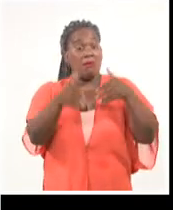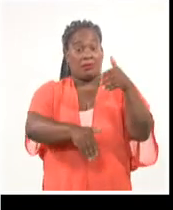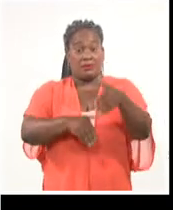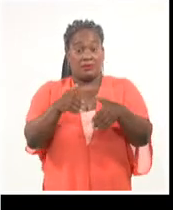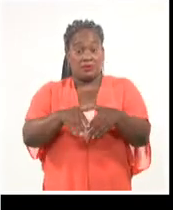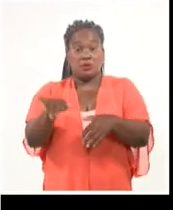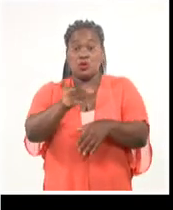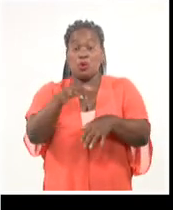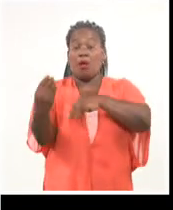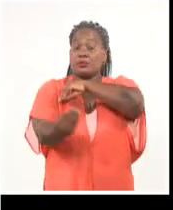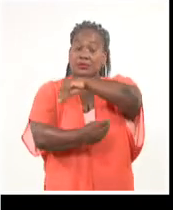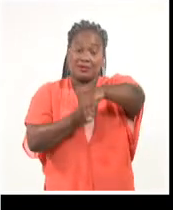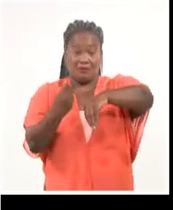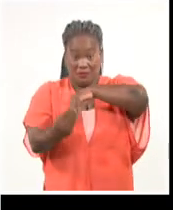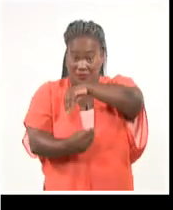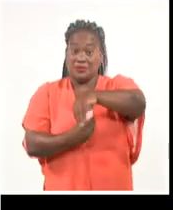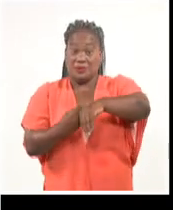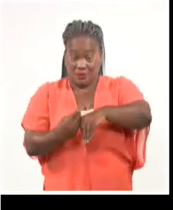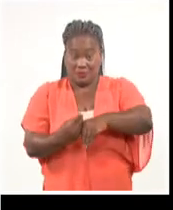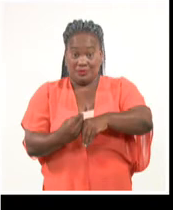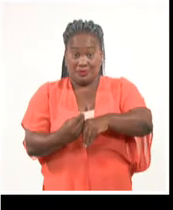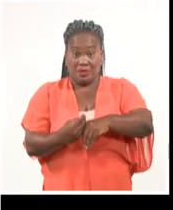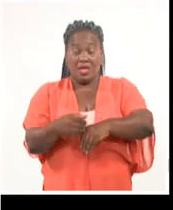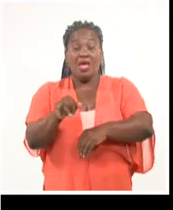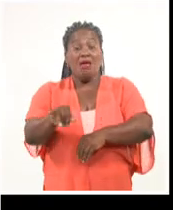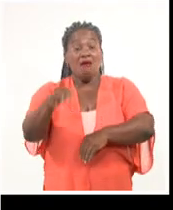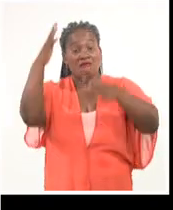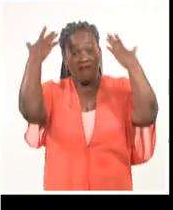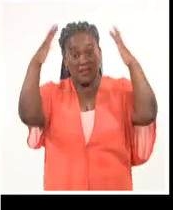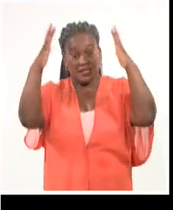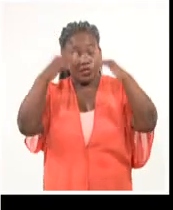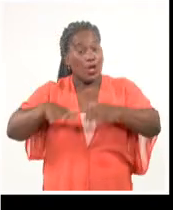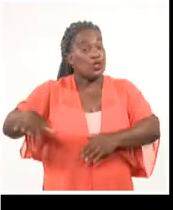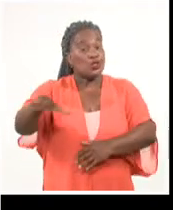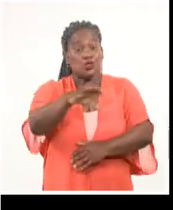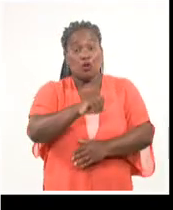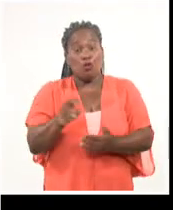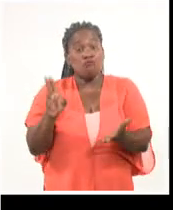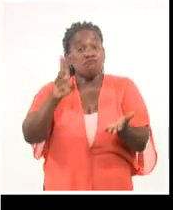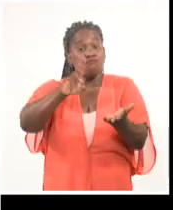de transformación, e hizo extensiva una felicitación a todos los miembros de la organización.